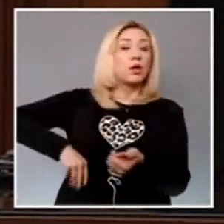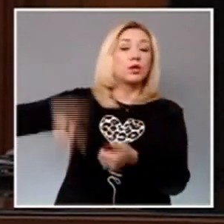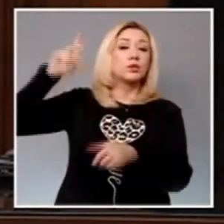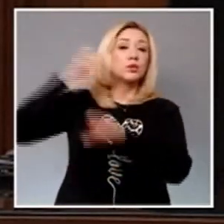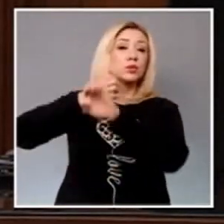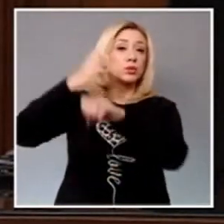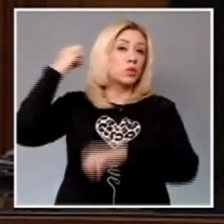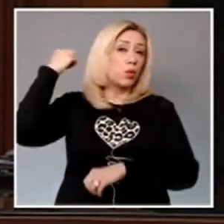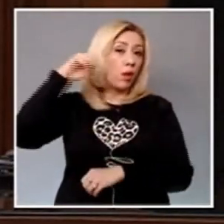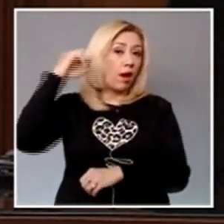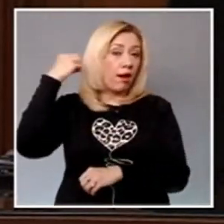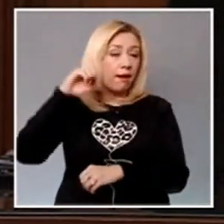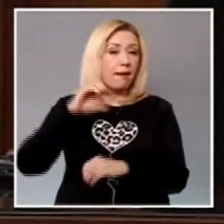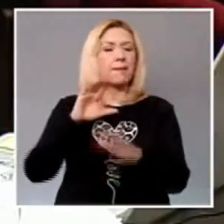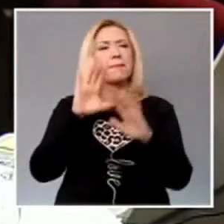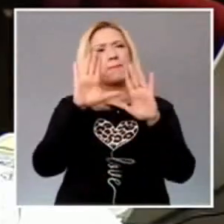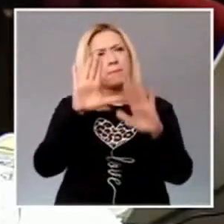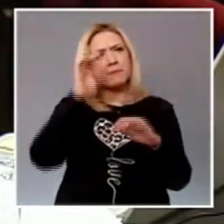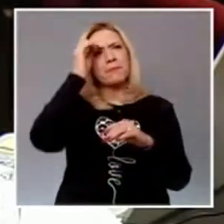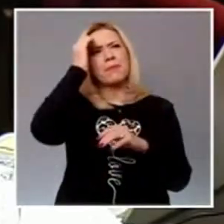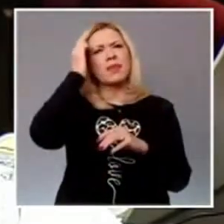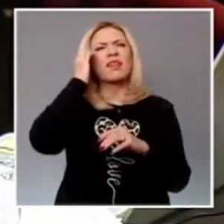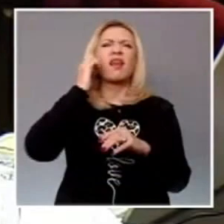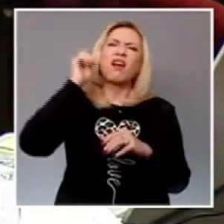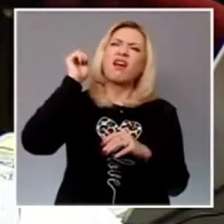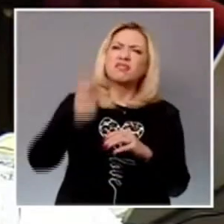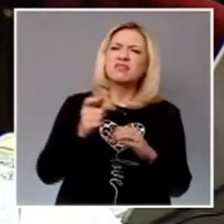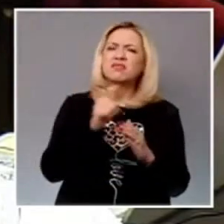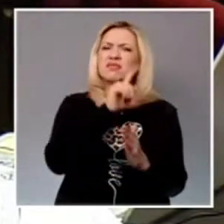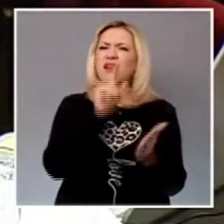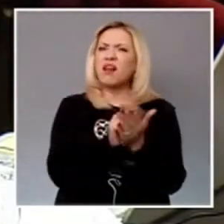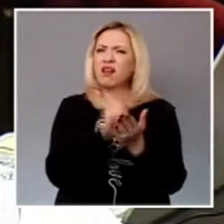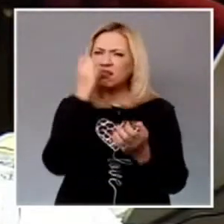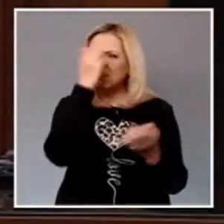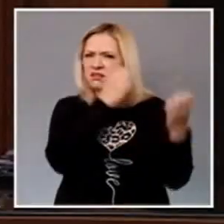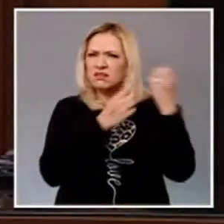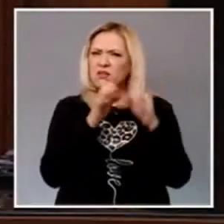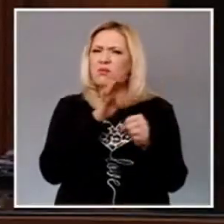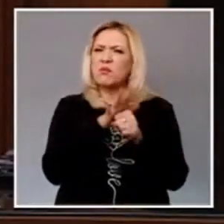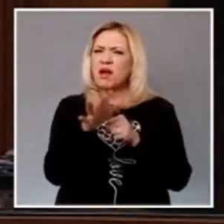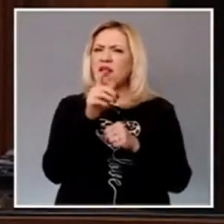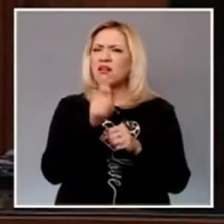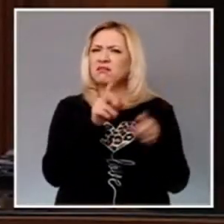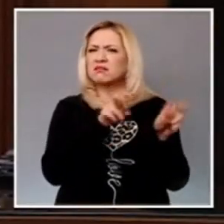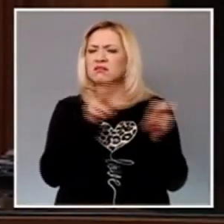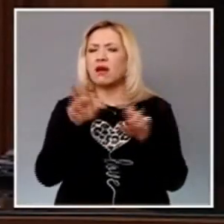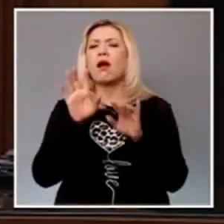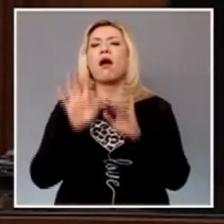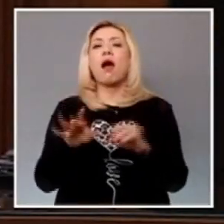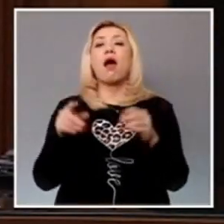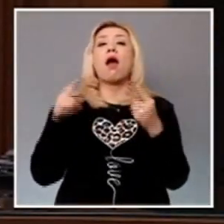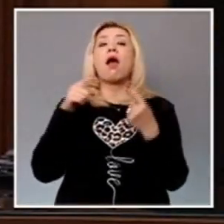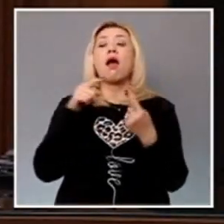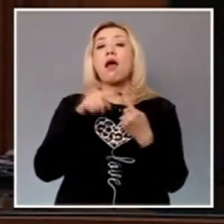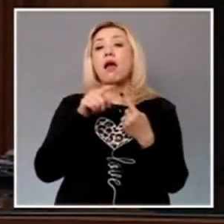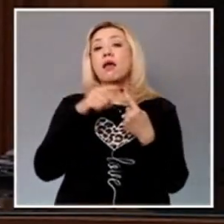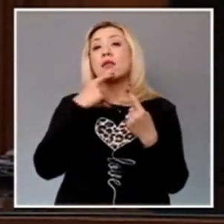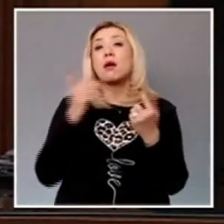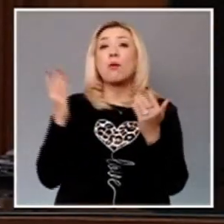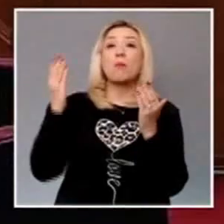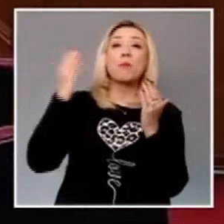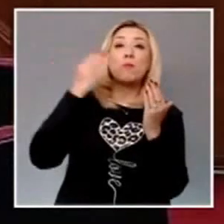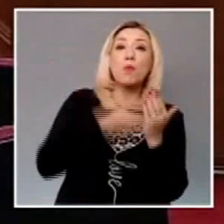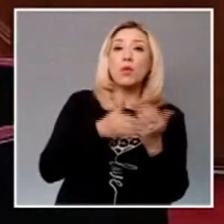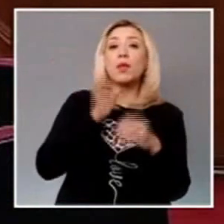las normas analizadas están aquellas que preveían multas por las faltas administrativas